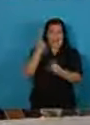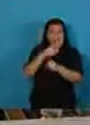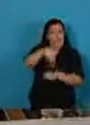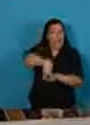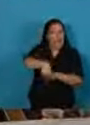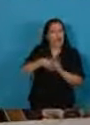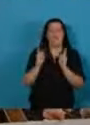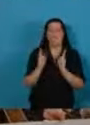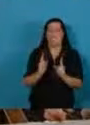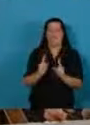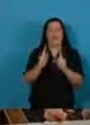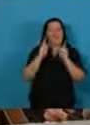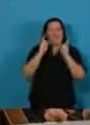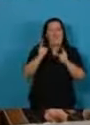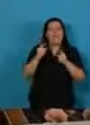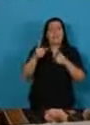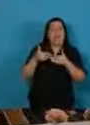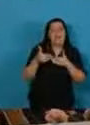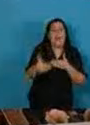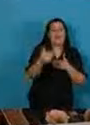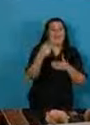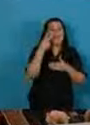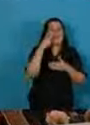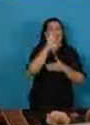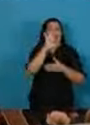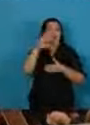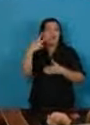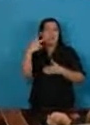potenciado a partir del 2003.